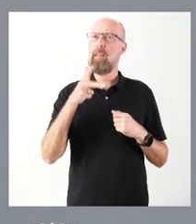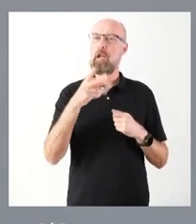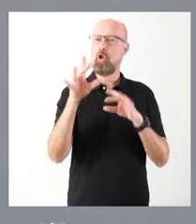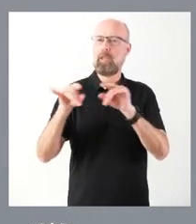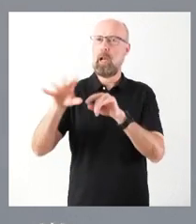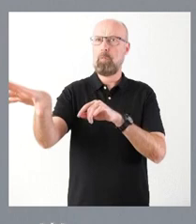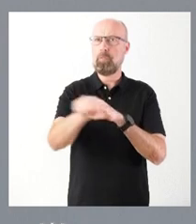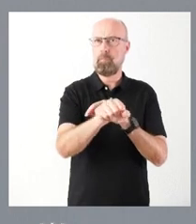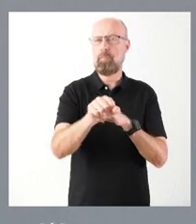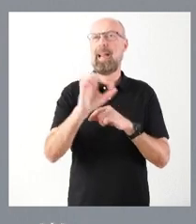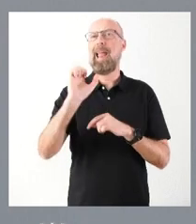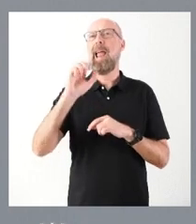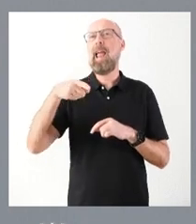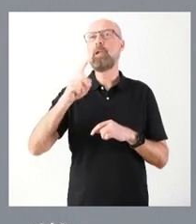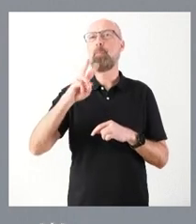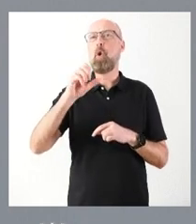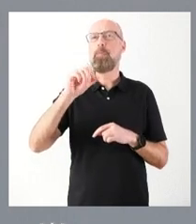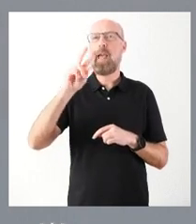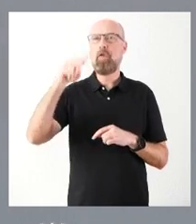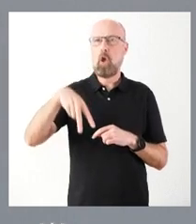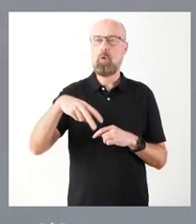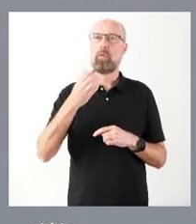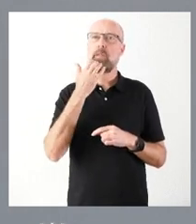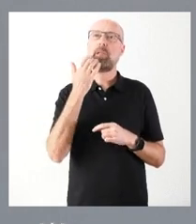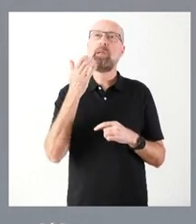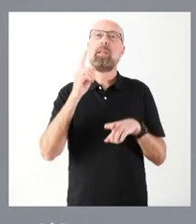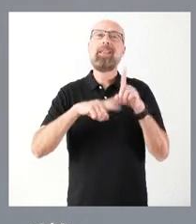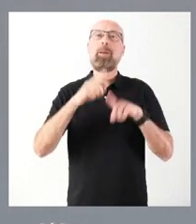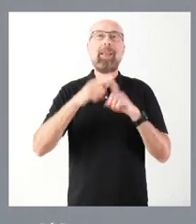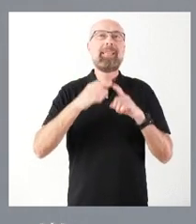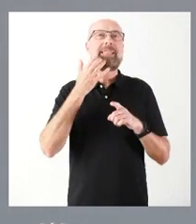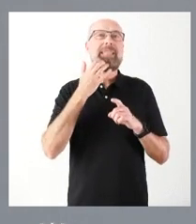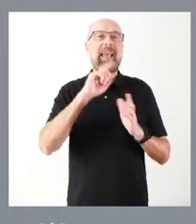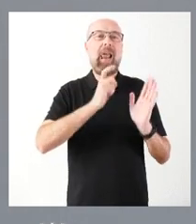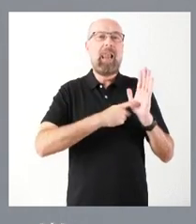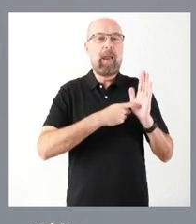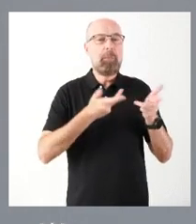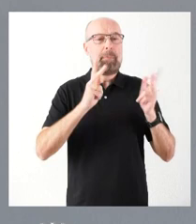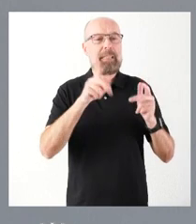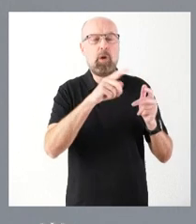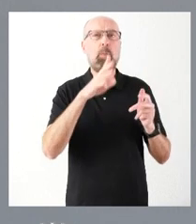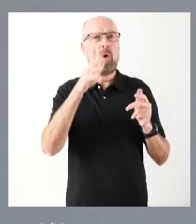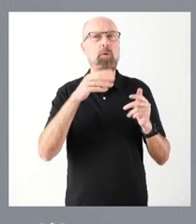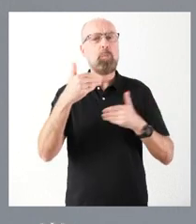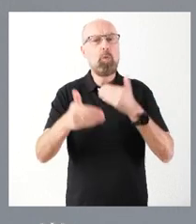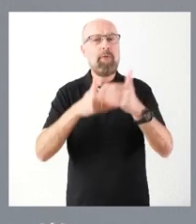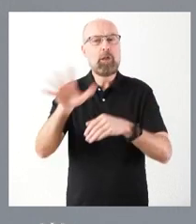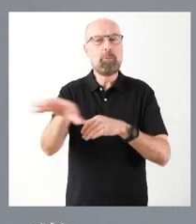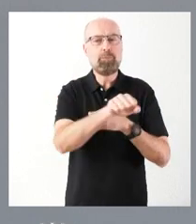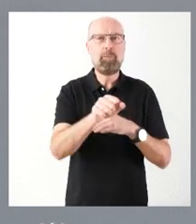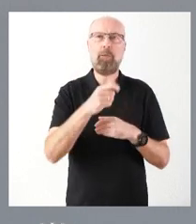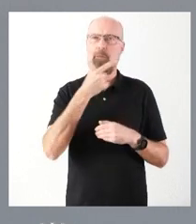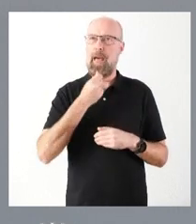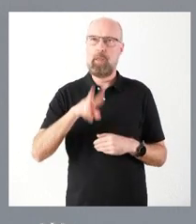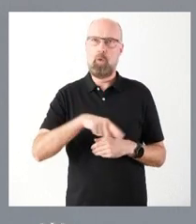tipo de expropiaciones, si fueran posibles, jurídicamente, que no siempre son sencillas, porque, lógicamente, los procedimientos de expropiación están sujetos siempre a un